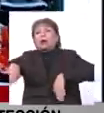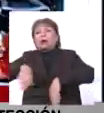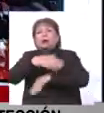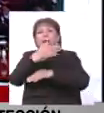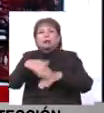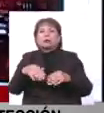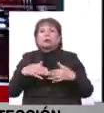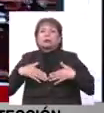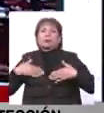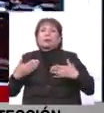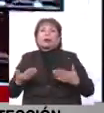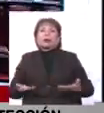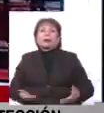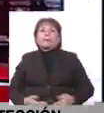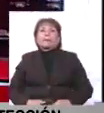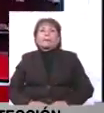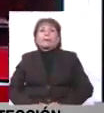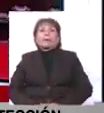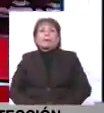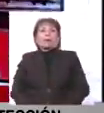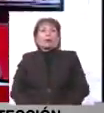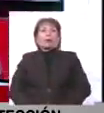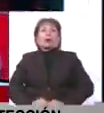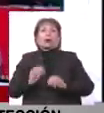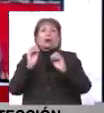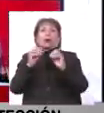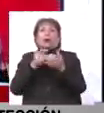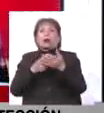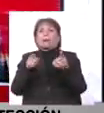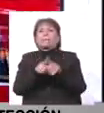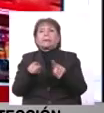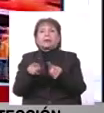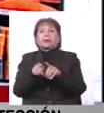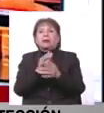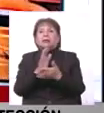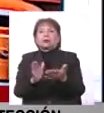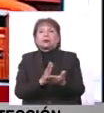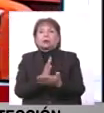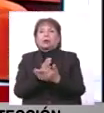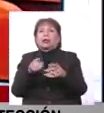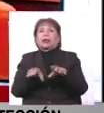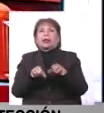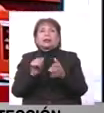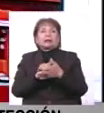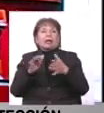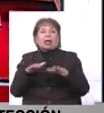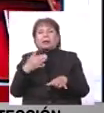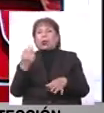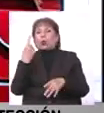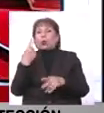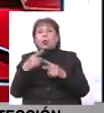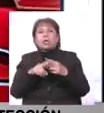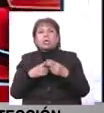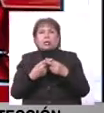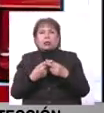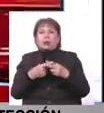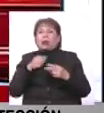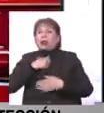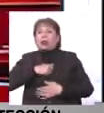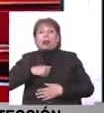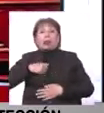se vuelven a poner o colocar en la misma situación en la que se encontraban en un inicio. Porque